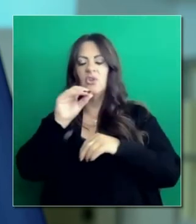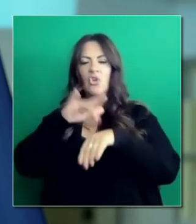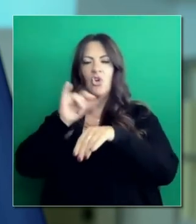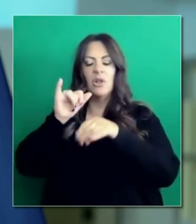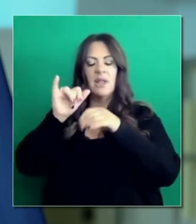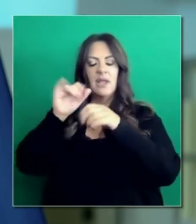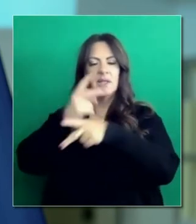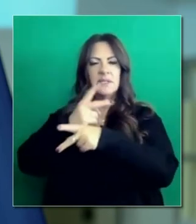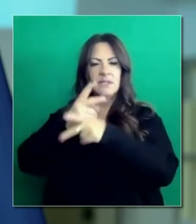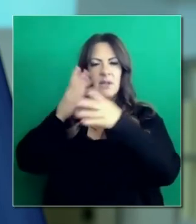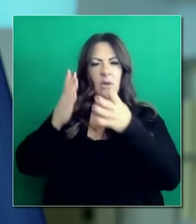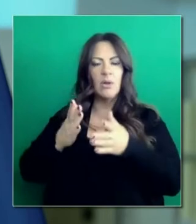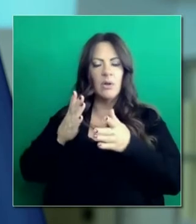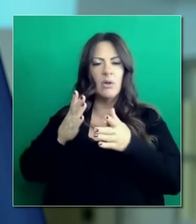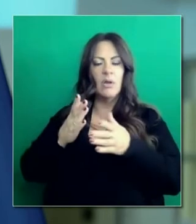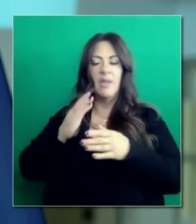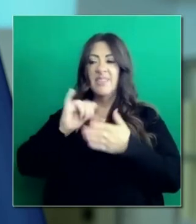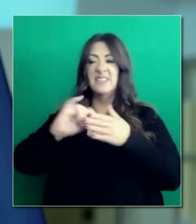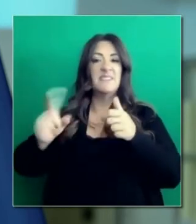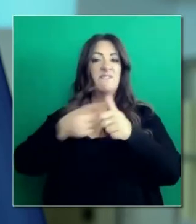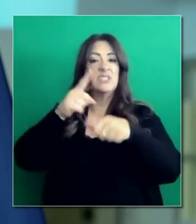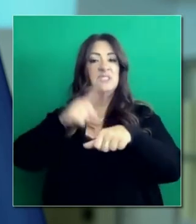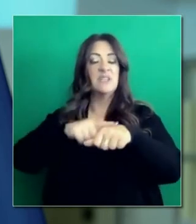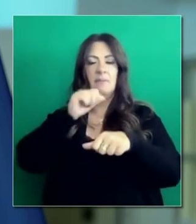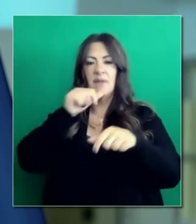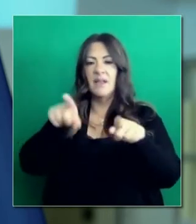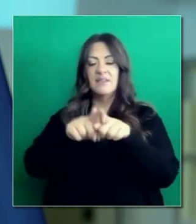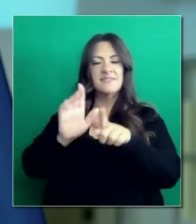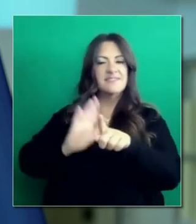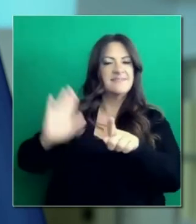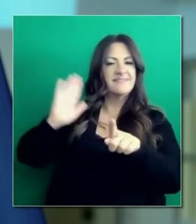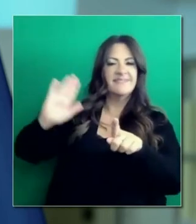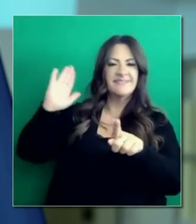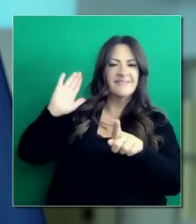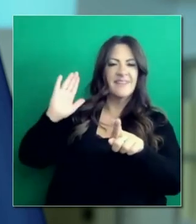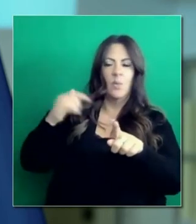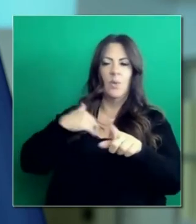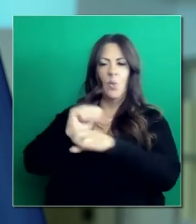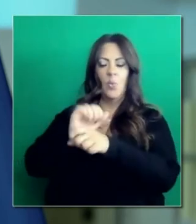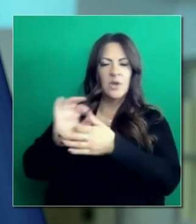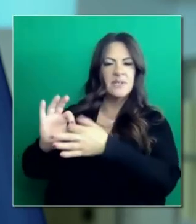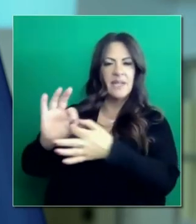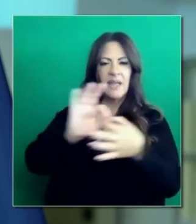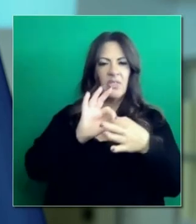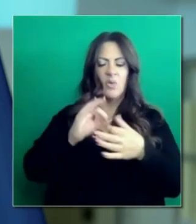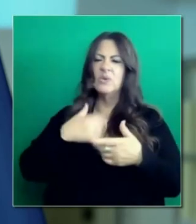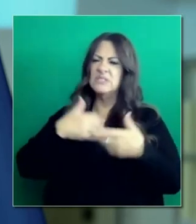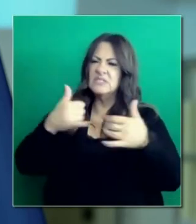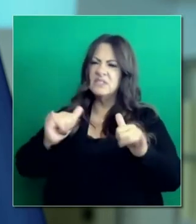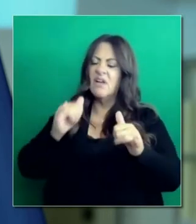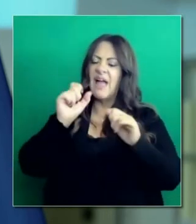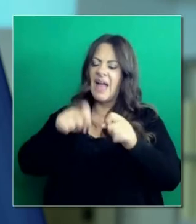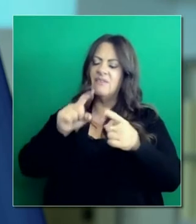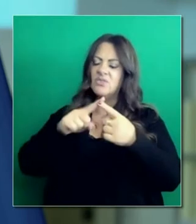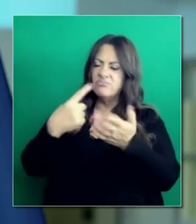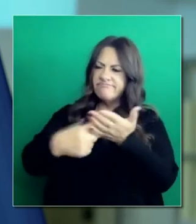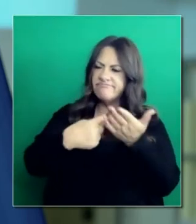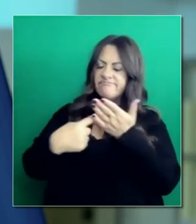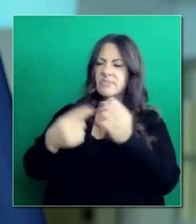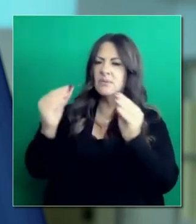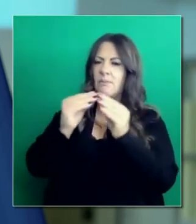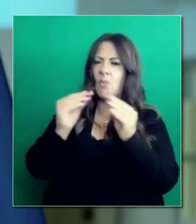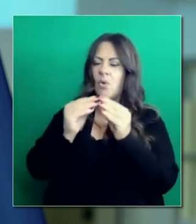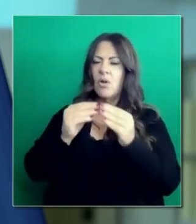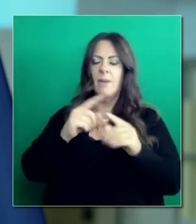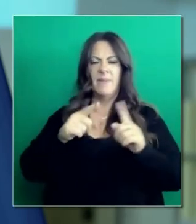Esto es algo que no se ha hecho antes y nosotros estamos trabajando de manera muy colaborativa y ahí nos queda mucho trabajo por hacer. Estoy muy familiarizado con las